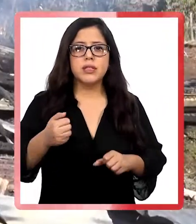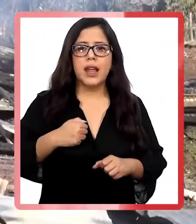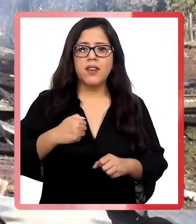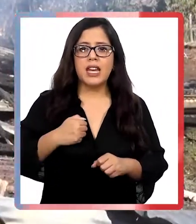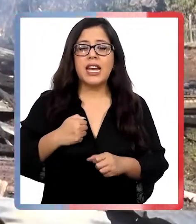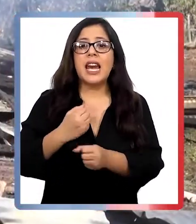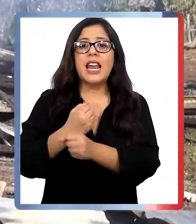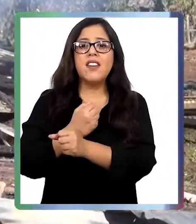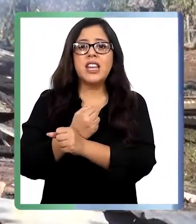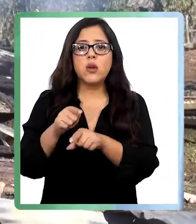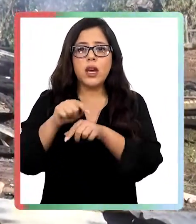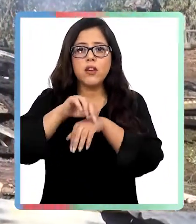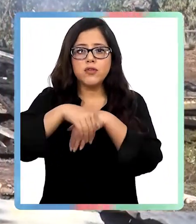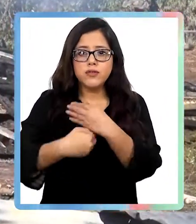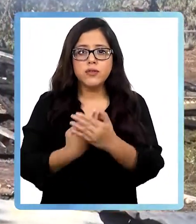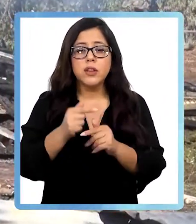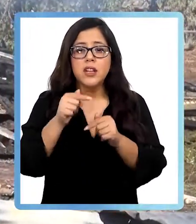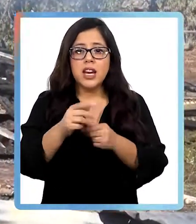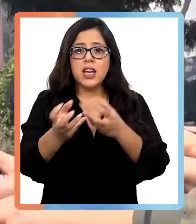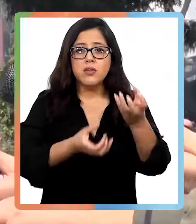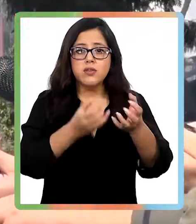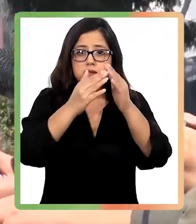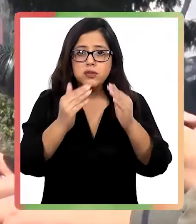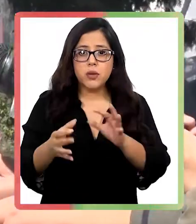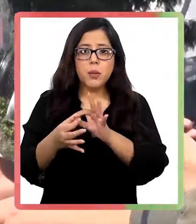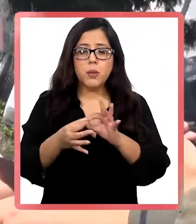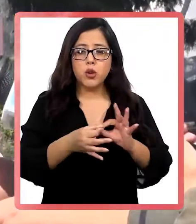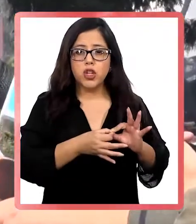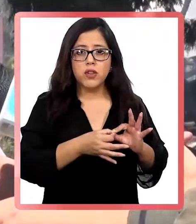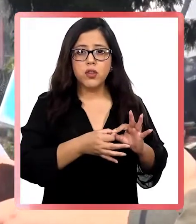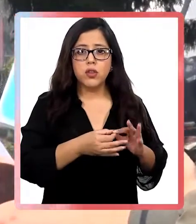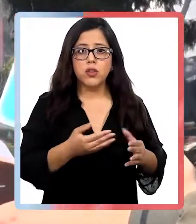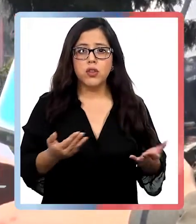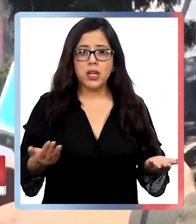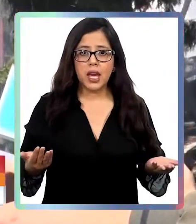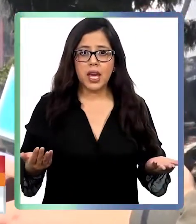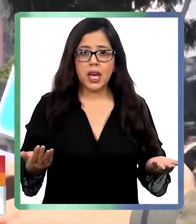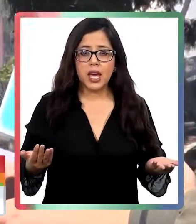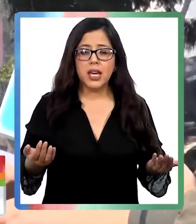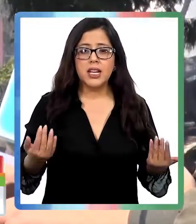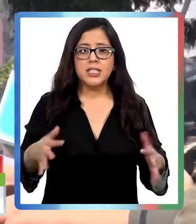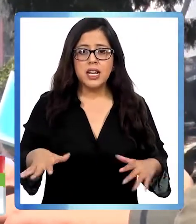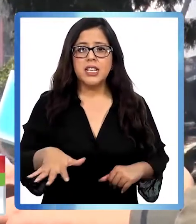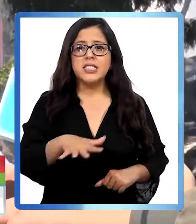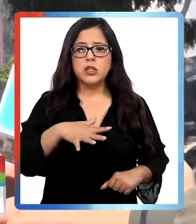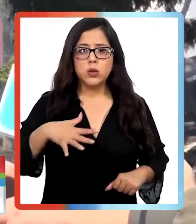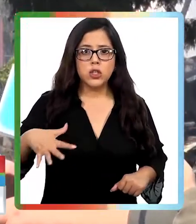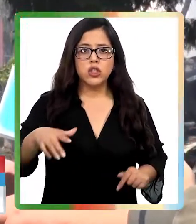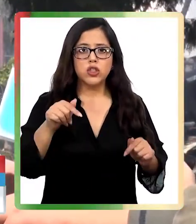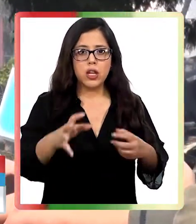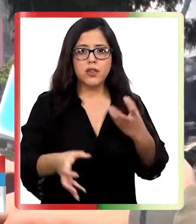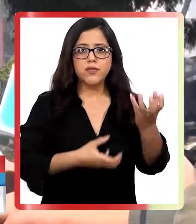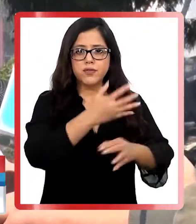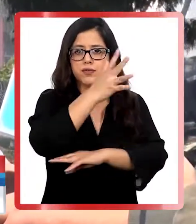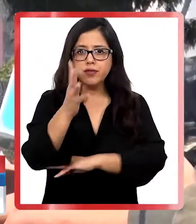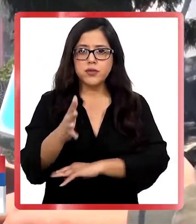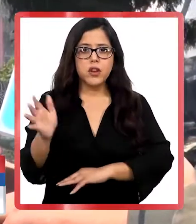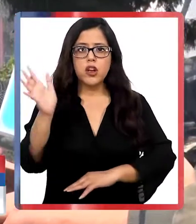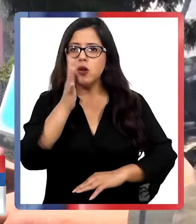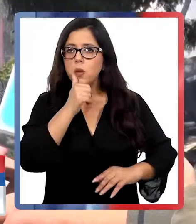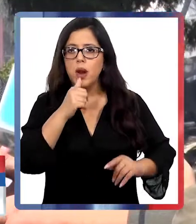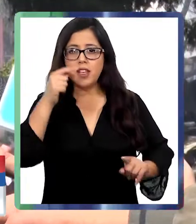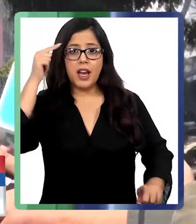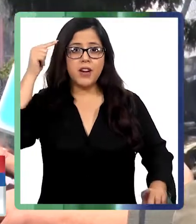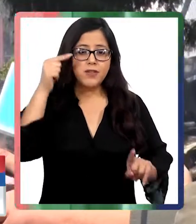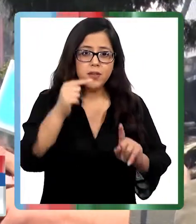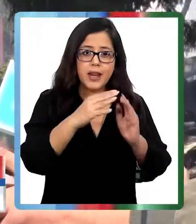quema de la casa se da a raíz de la intencionalidad de focos en un bosque. No hay ni un ataque directo a la casa, esto